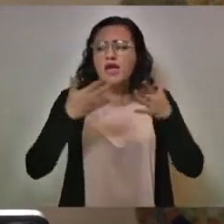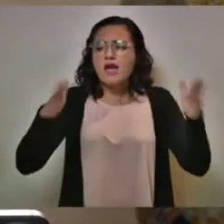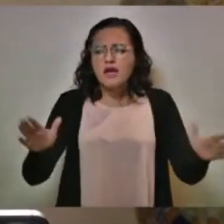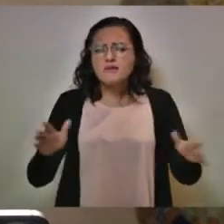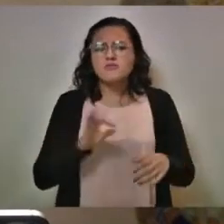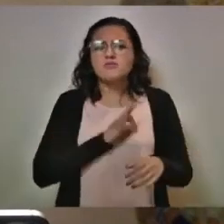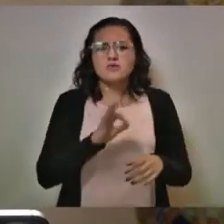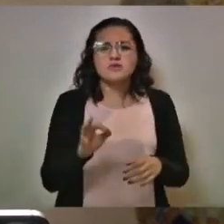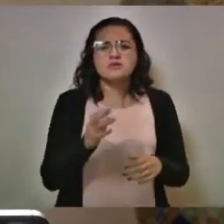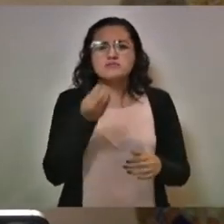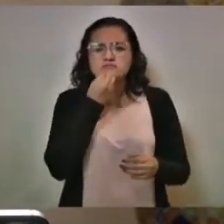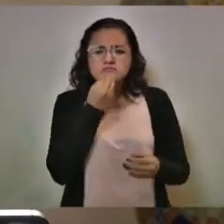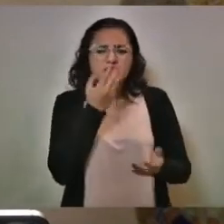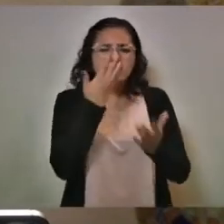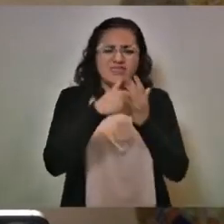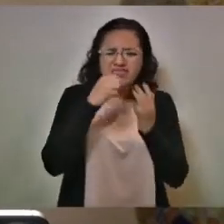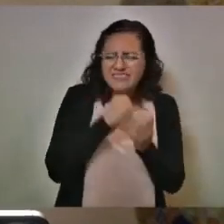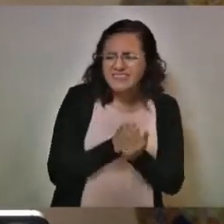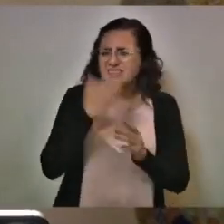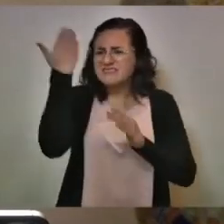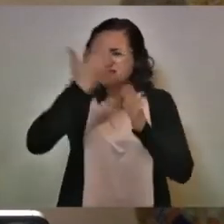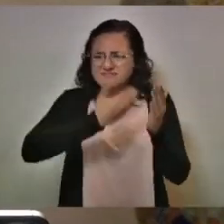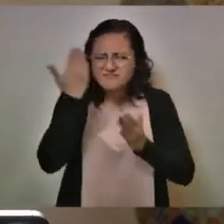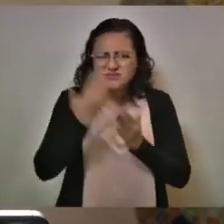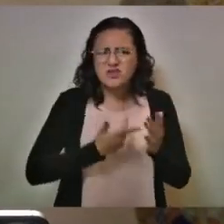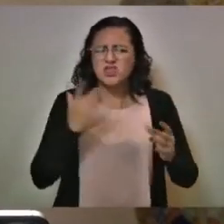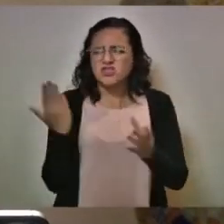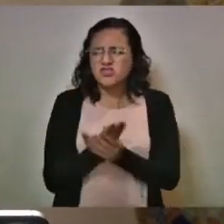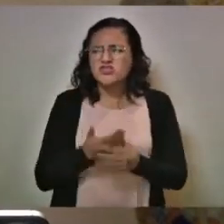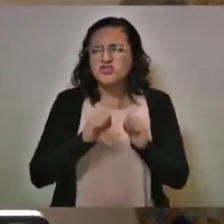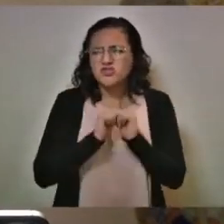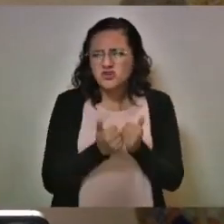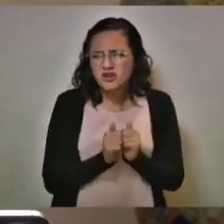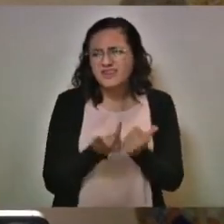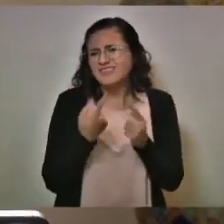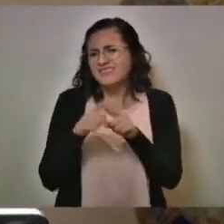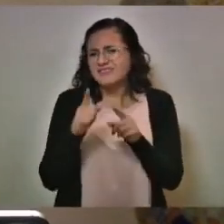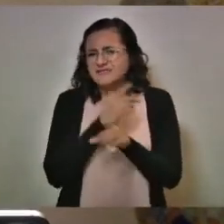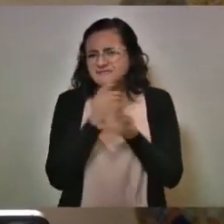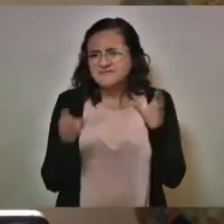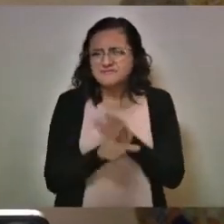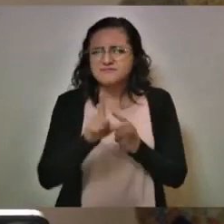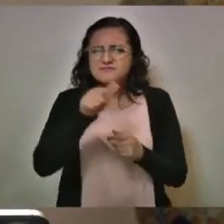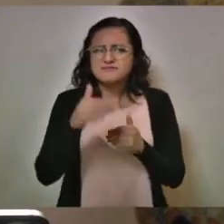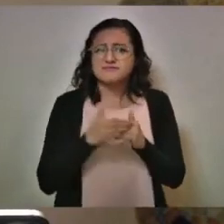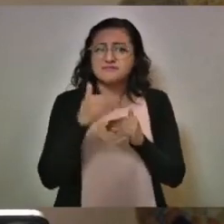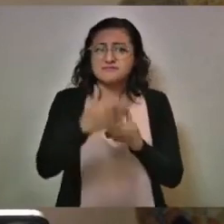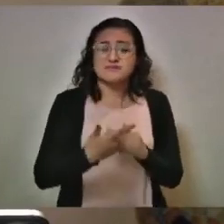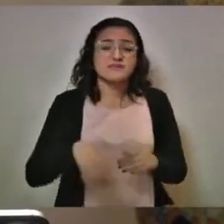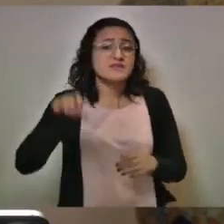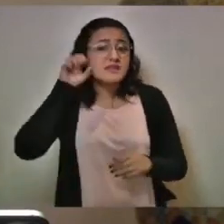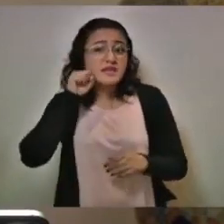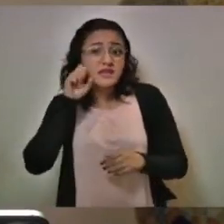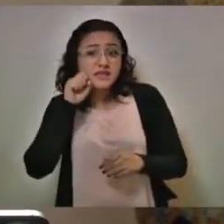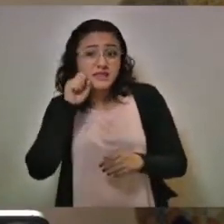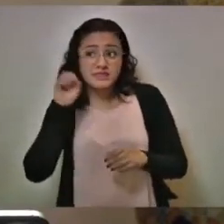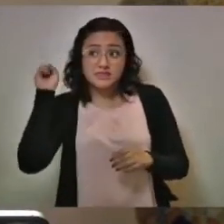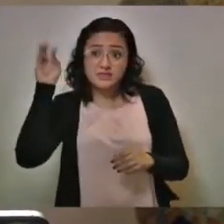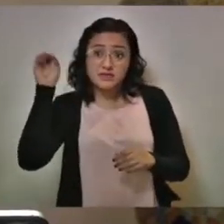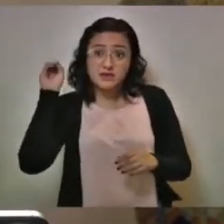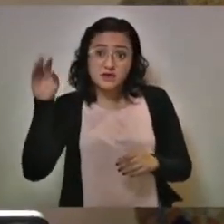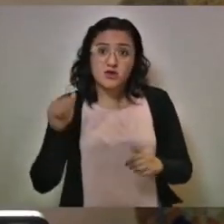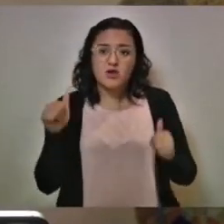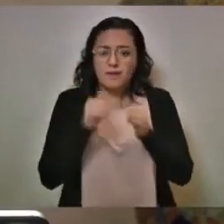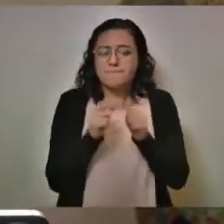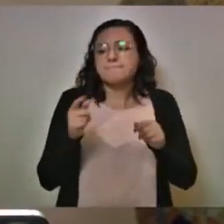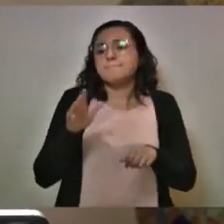económicas, loncherías, taquerías y torterías. Ahora, para pasar al naranja, que es donde nos permite ya